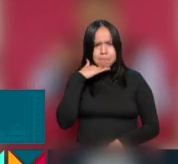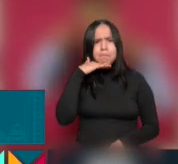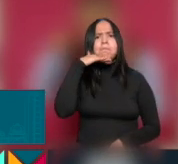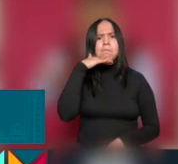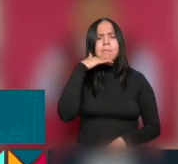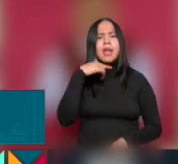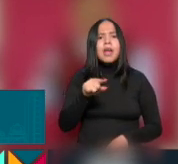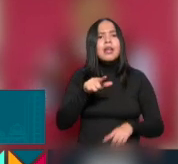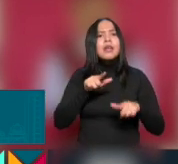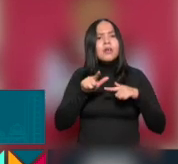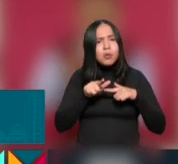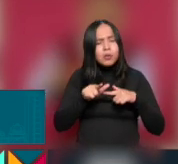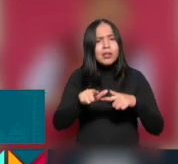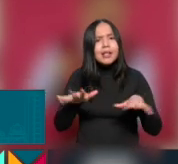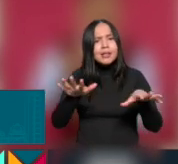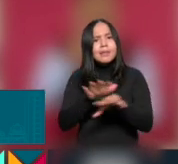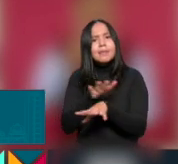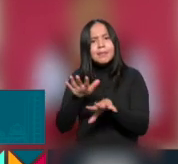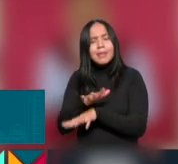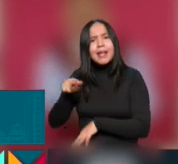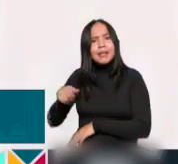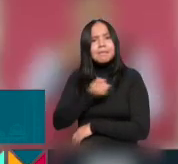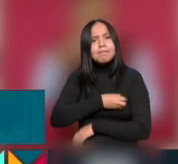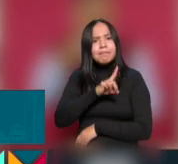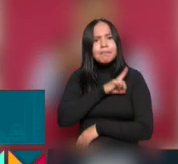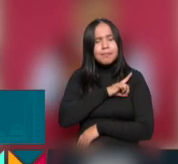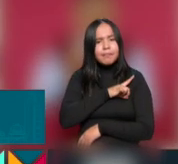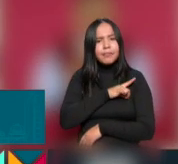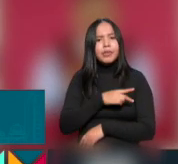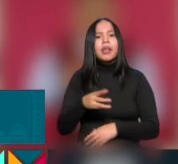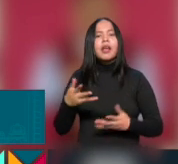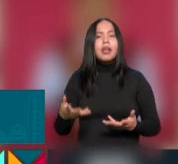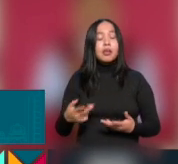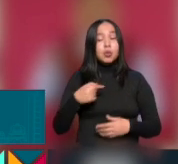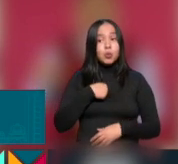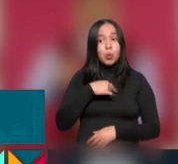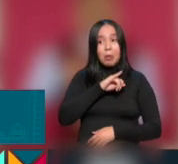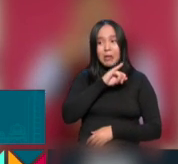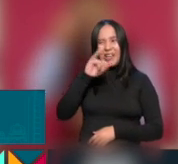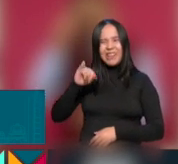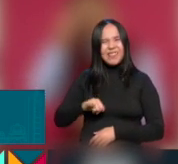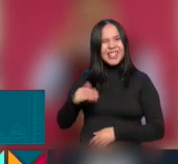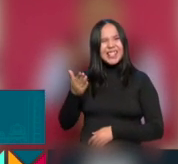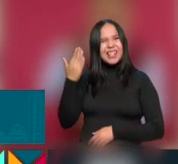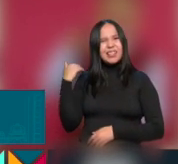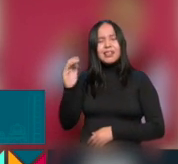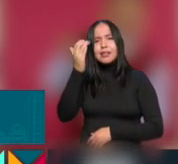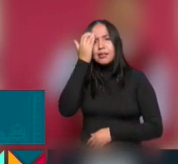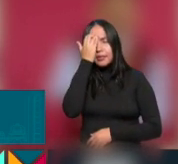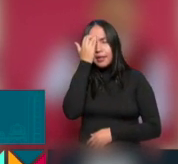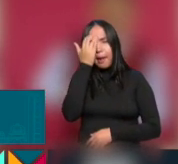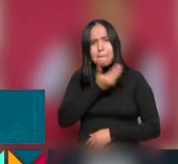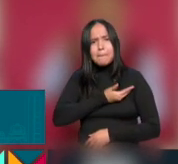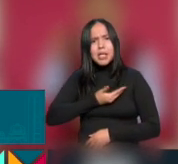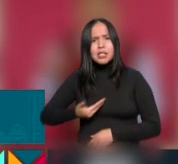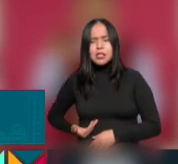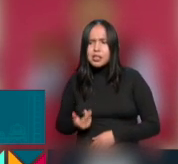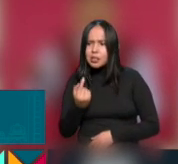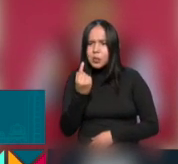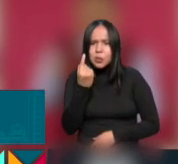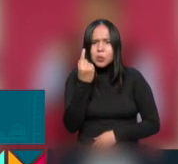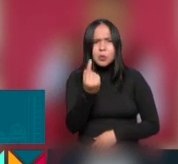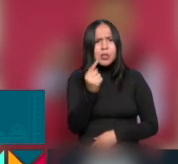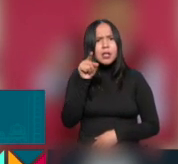cambios en el sector salud. Nunca había conocido un presidente con